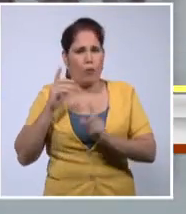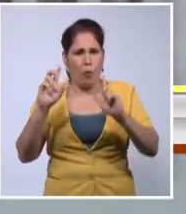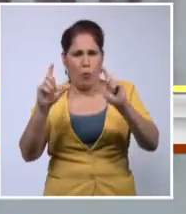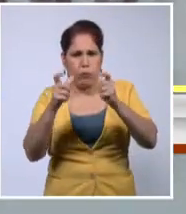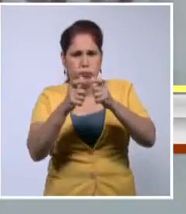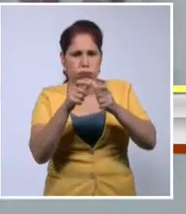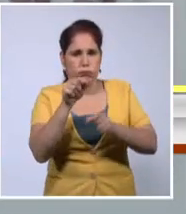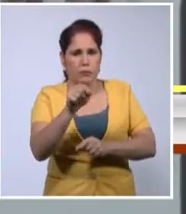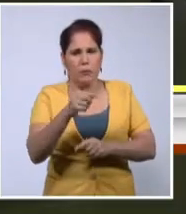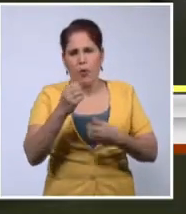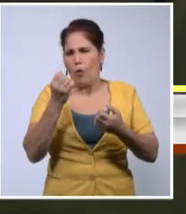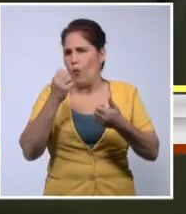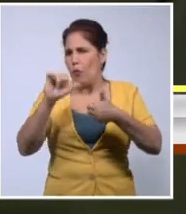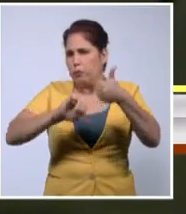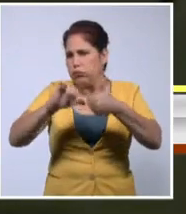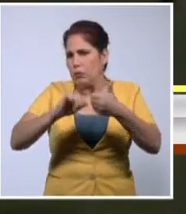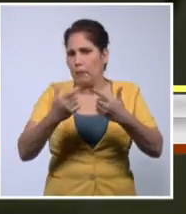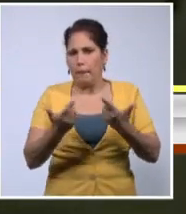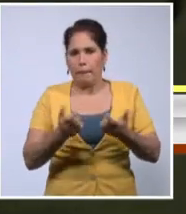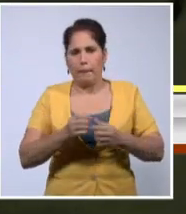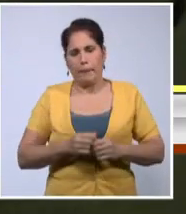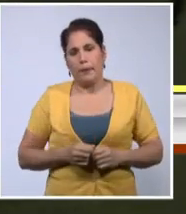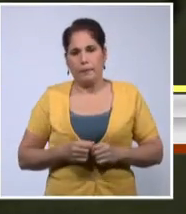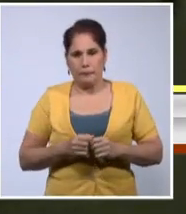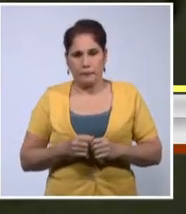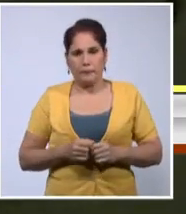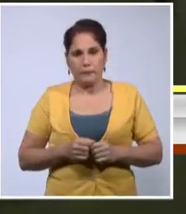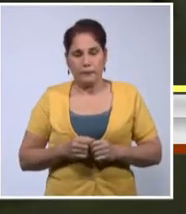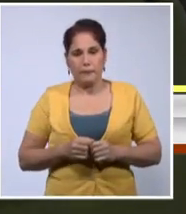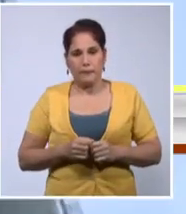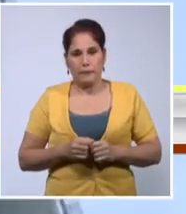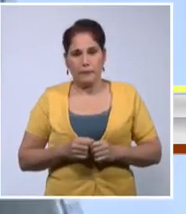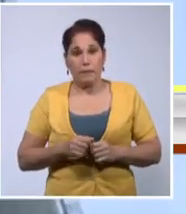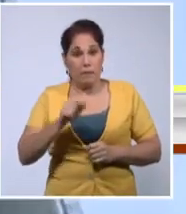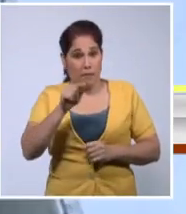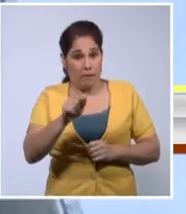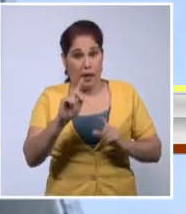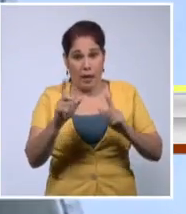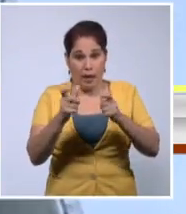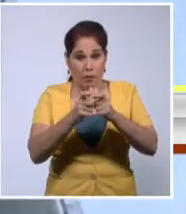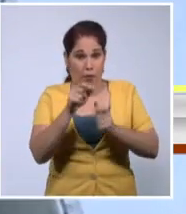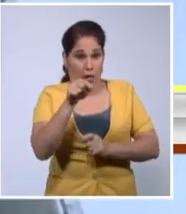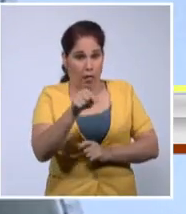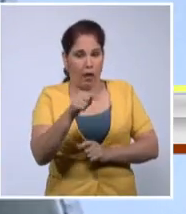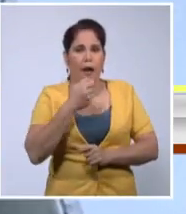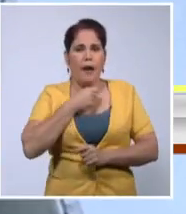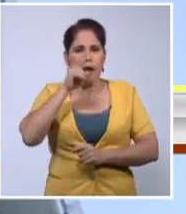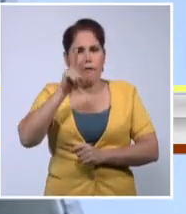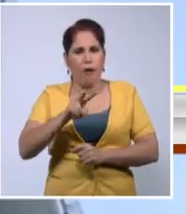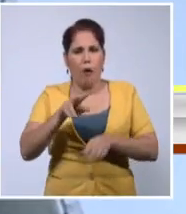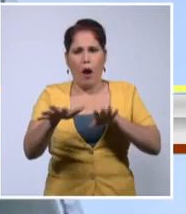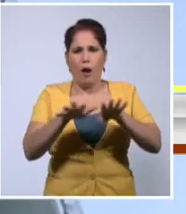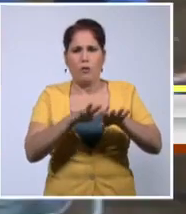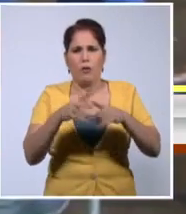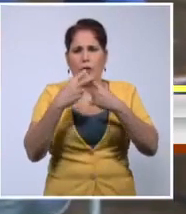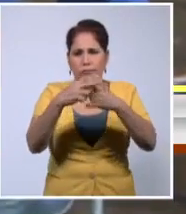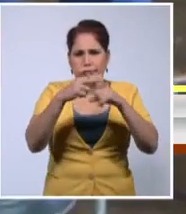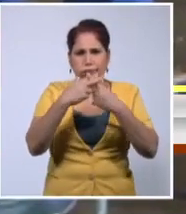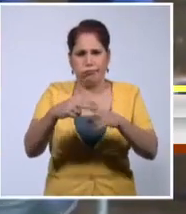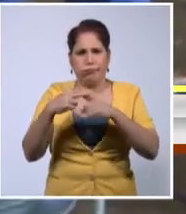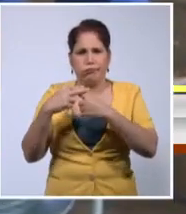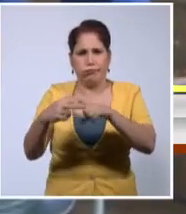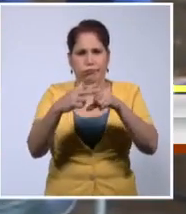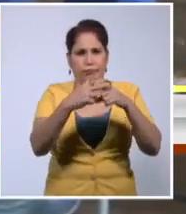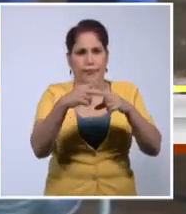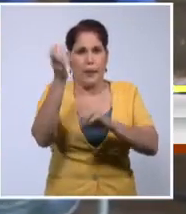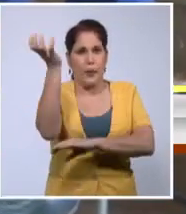ministro de la República, comandante de la Revolución, Ramiro Valdés Menéndez. En esa demarcación, evaluó las acciones de mantenimiento que se ejecutan en